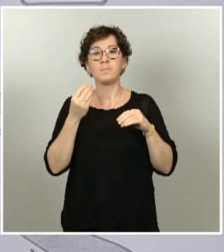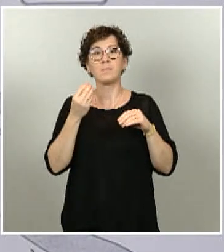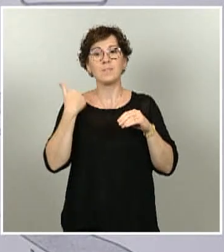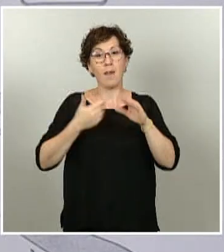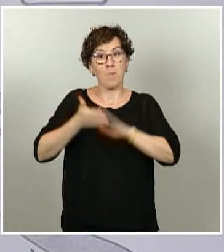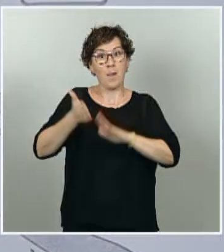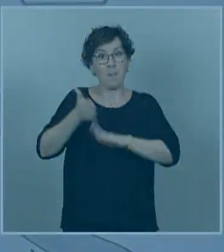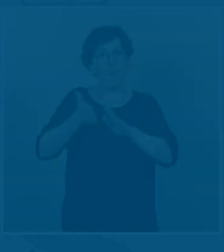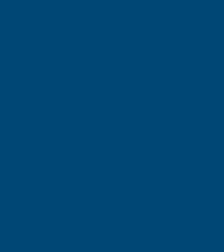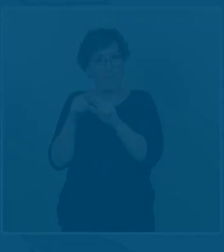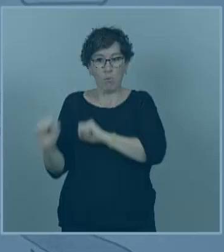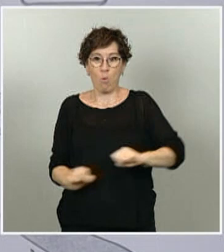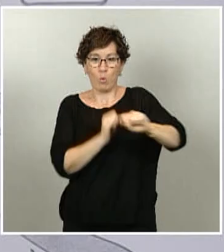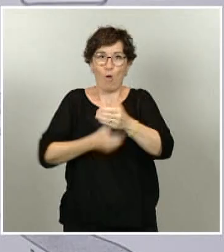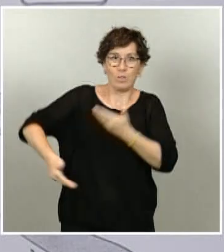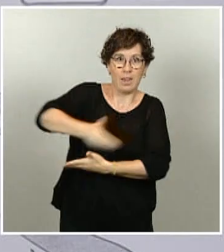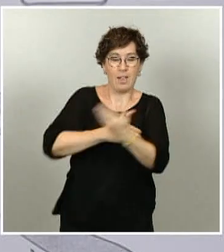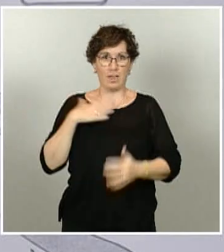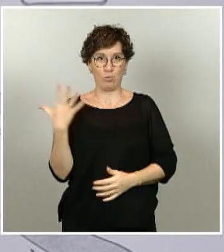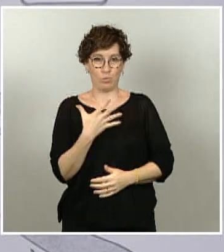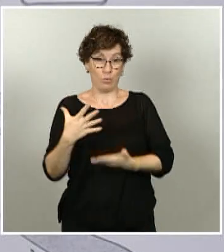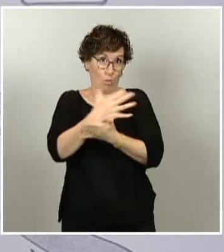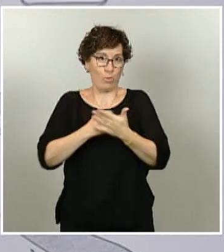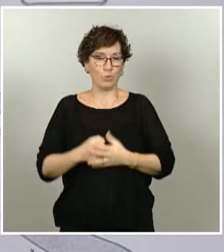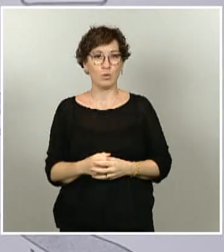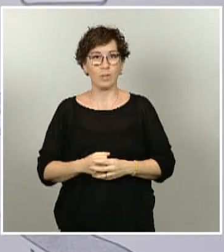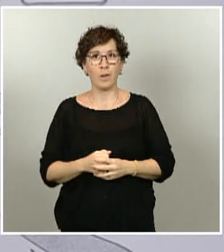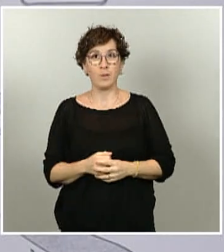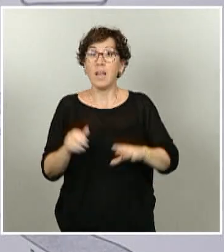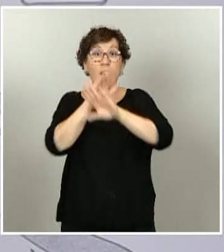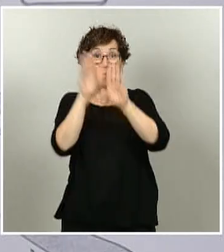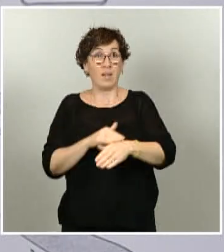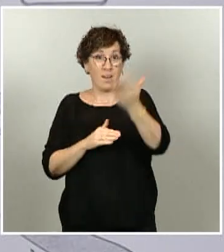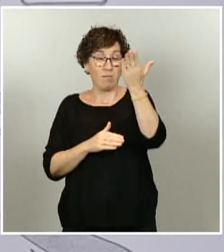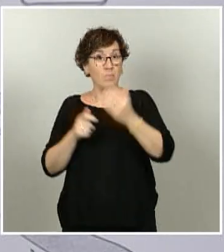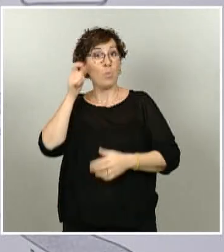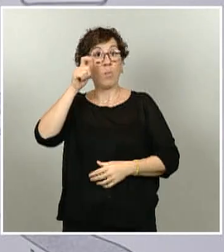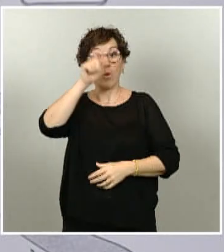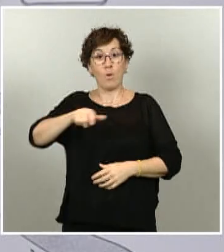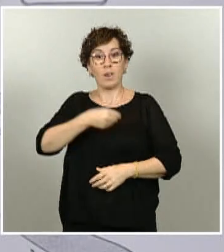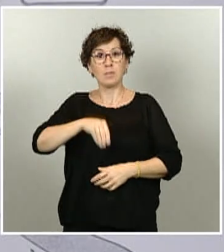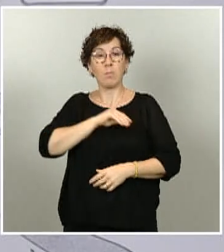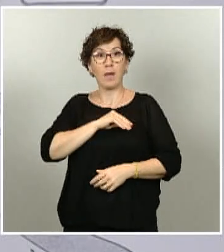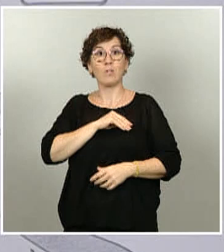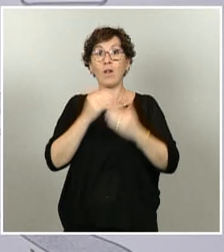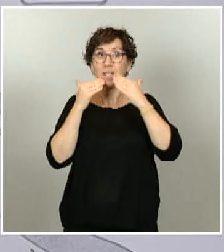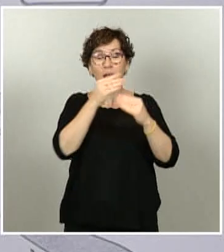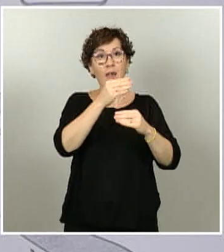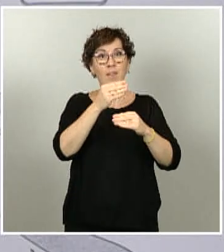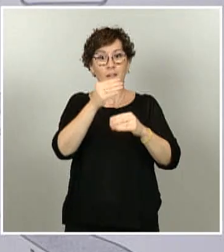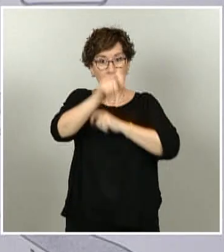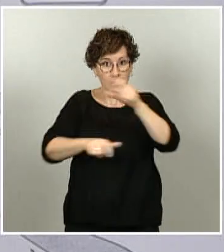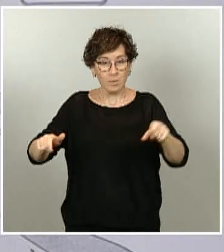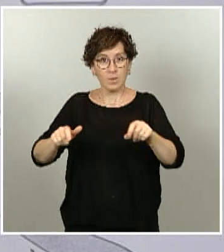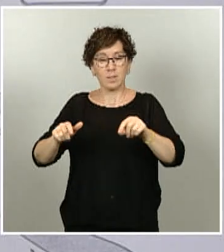final del túnel. ¿Es el pueblo español en definitiva el que ha hecho retroceder al virus? ¿Son los ciudadanos de este país los que han